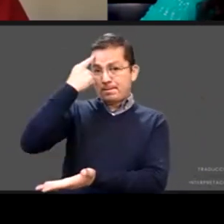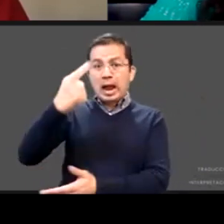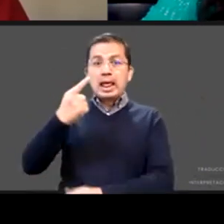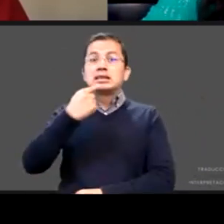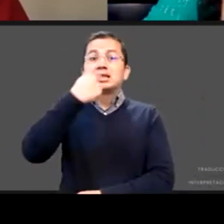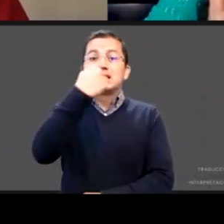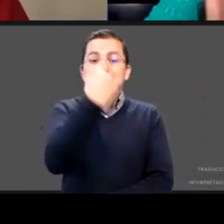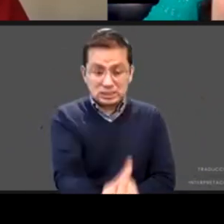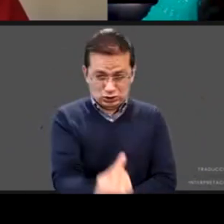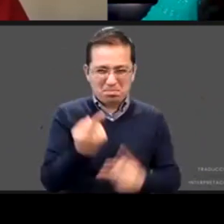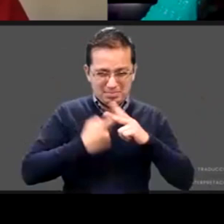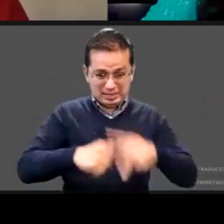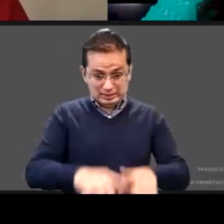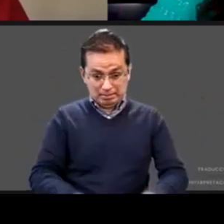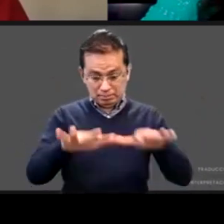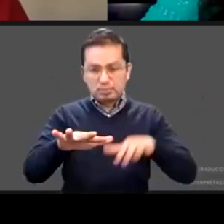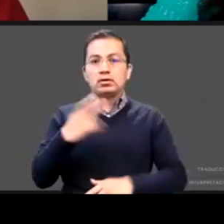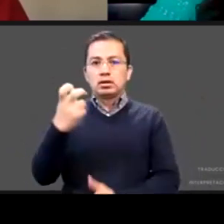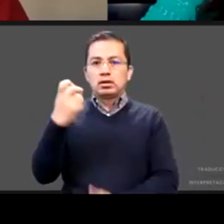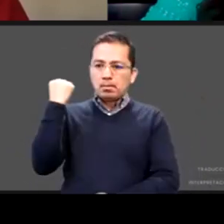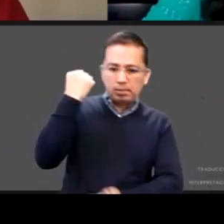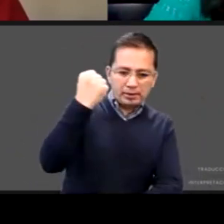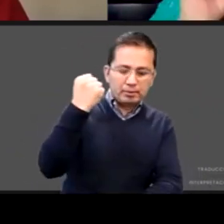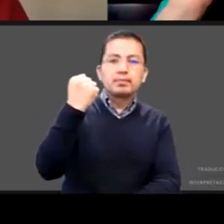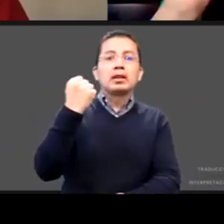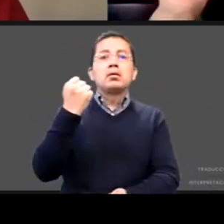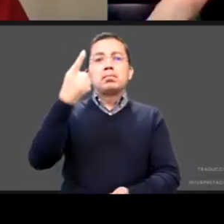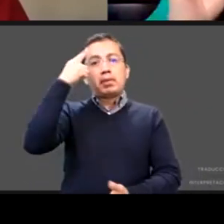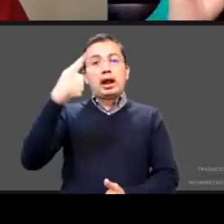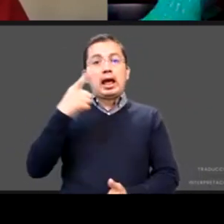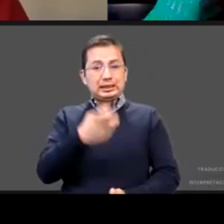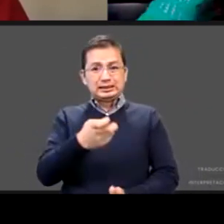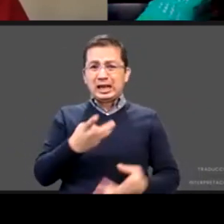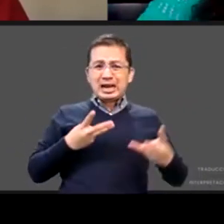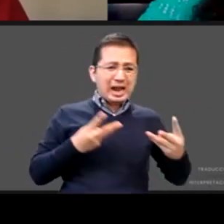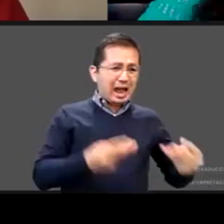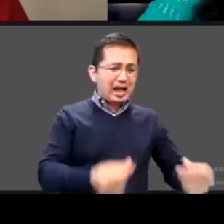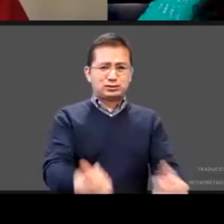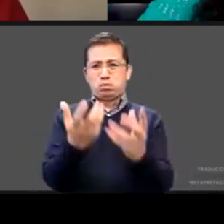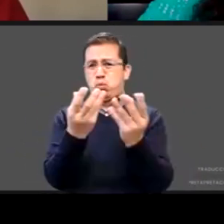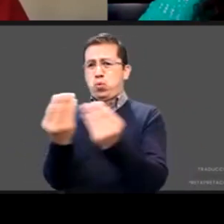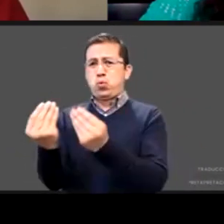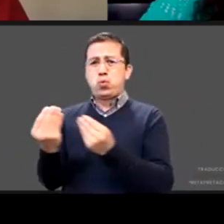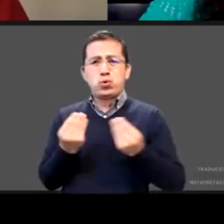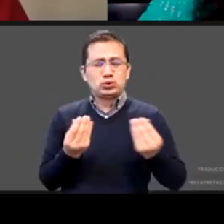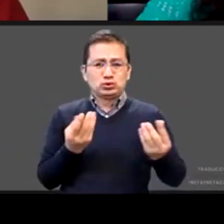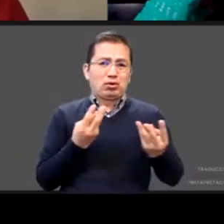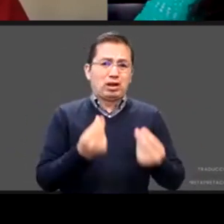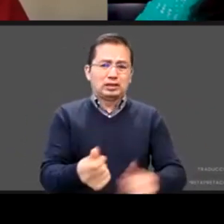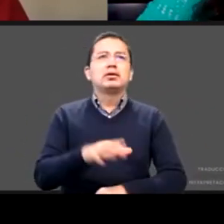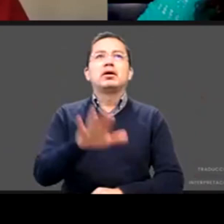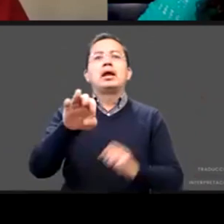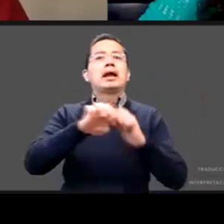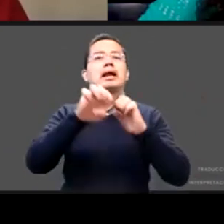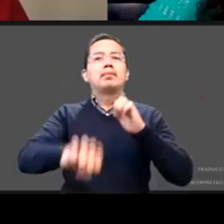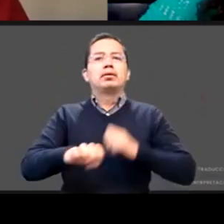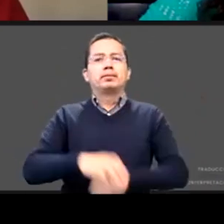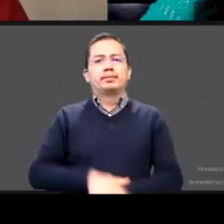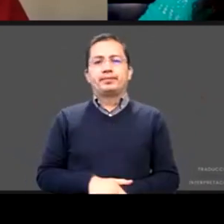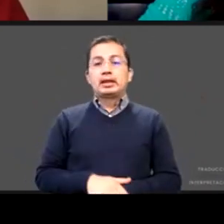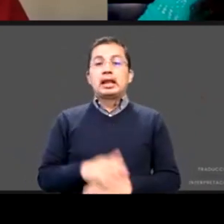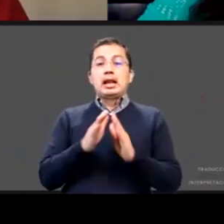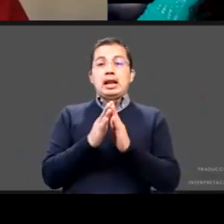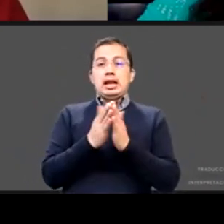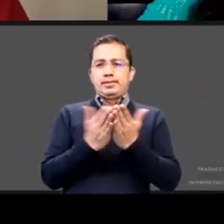gasto de esos rubros es altísima como ejemplo los libros de texto ¿no?